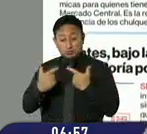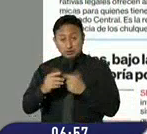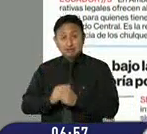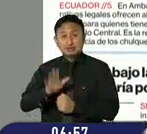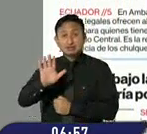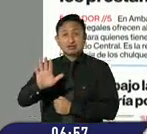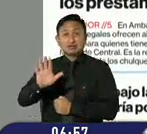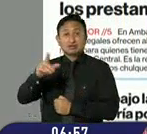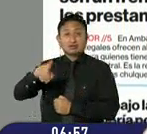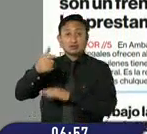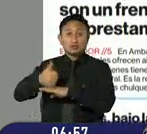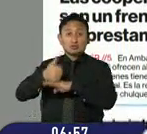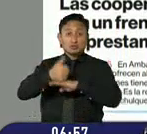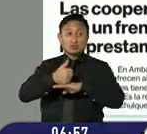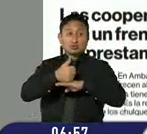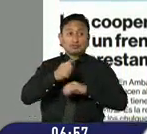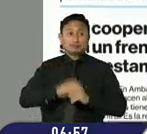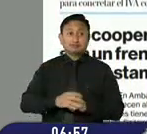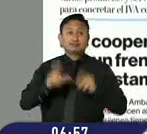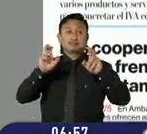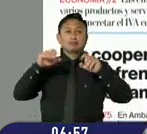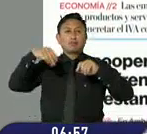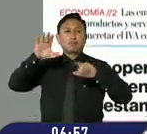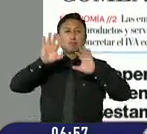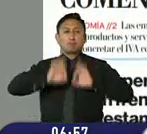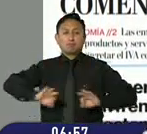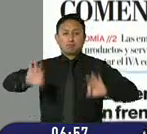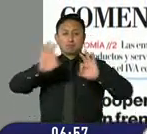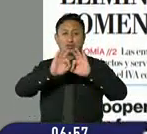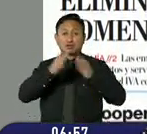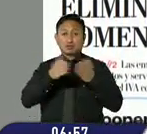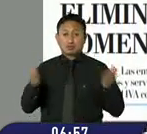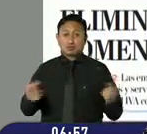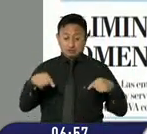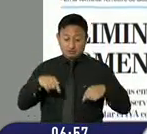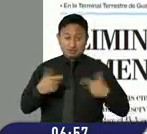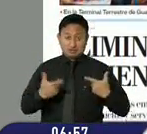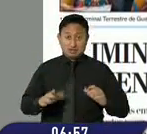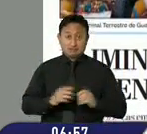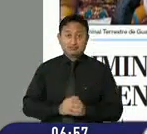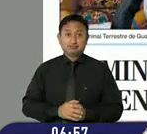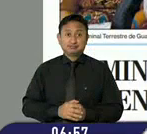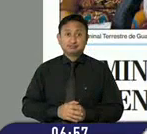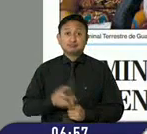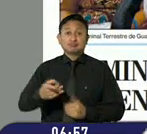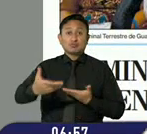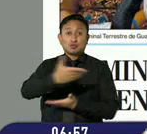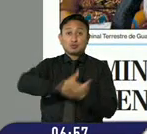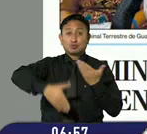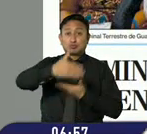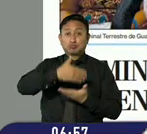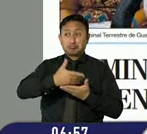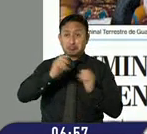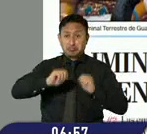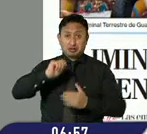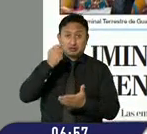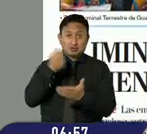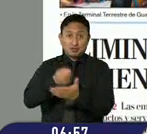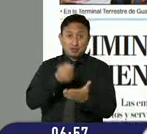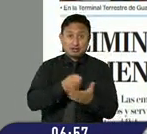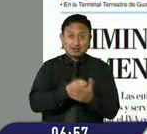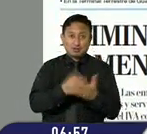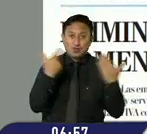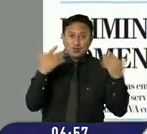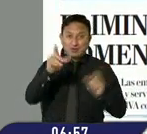cárceles, estos son los títulos más importantes que tiene el diario de comercio, es llegado a nuestra mesa de trabajo, está circulando en todo el país, pídalo